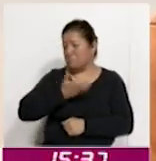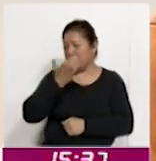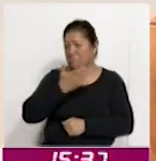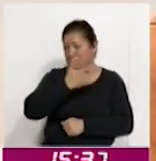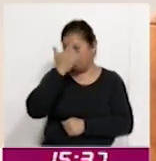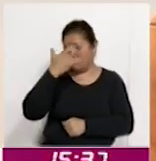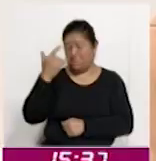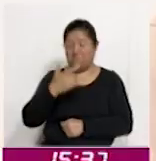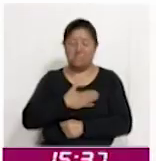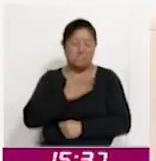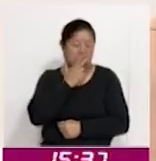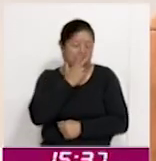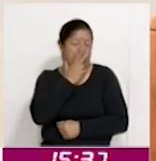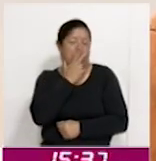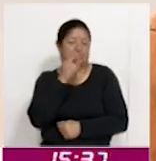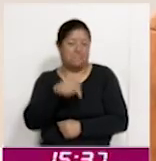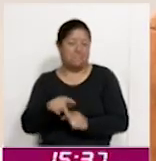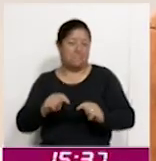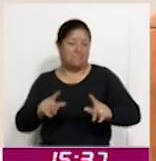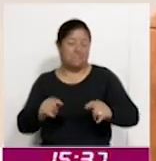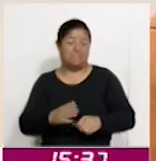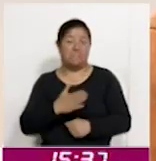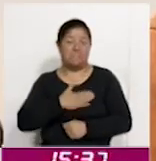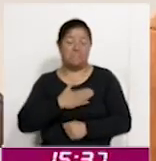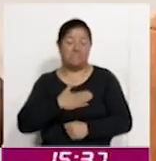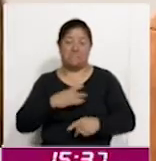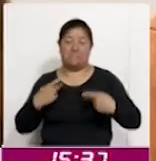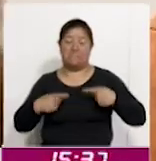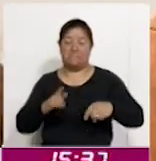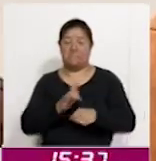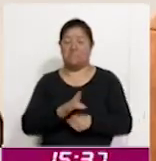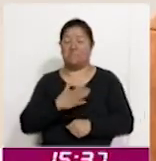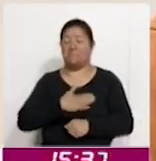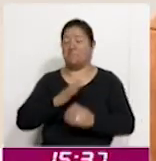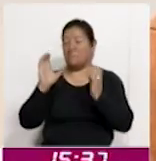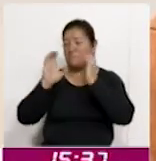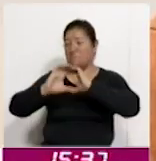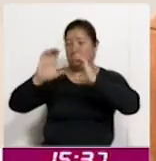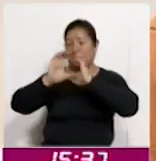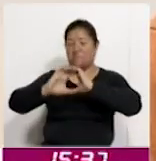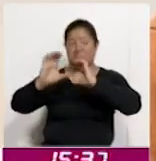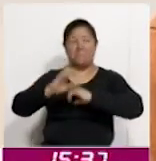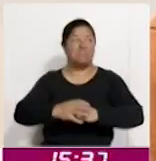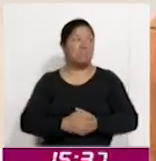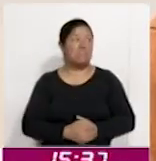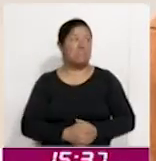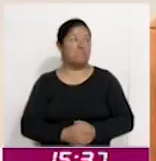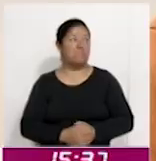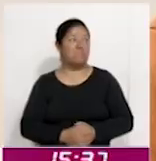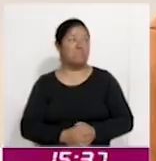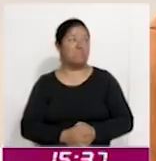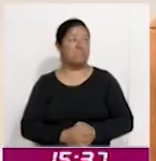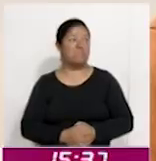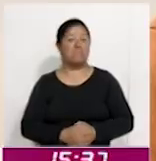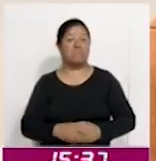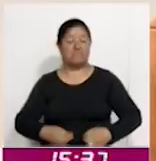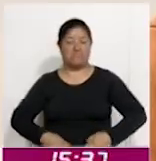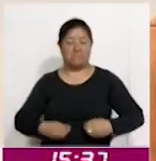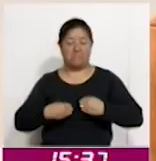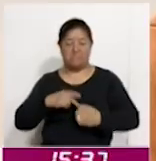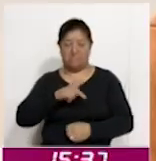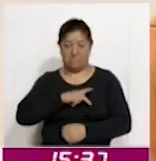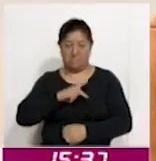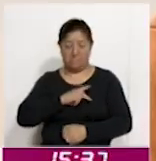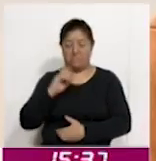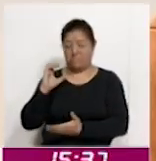tanto nos apasiona aquí en Tlaxcala. En lo personal canté una canción que es de los orígenes de donde yo vivo, es el consulado de Juan